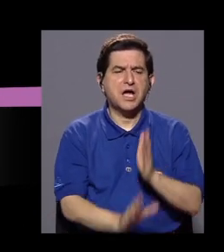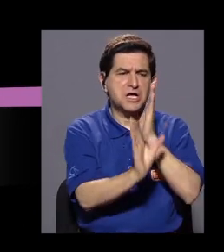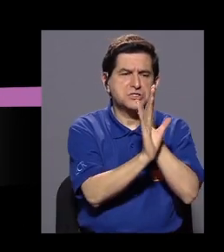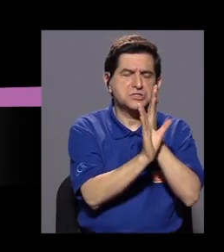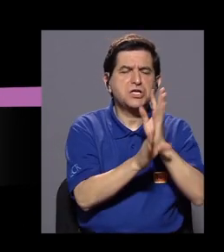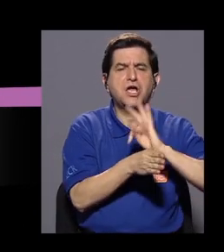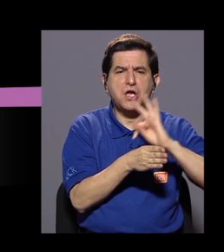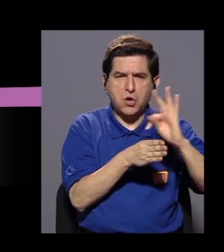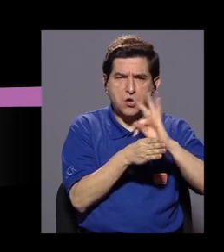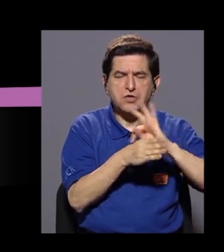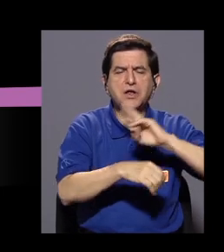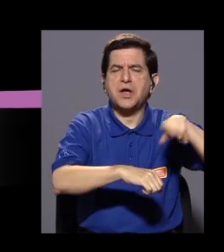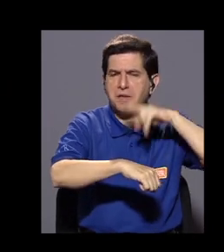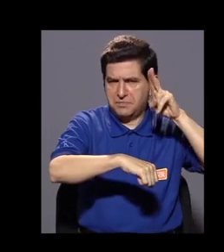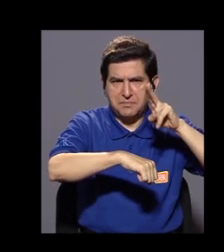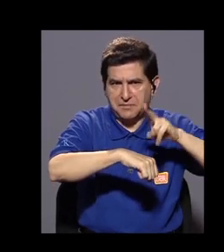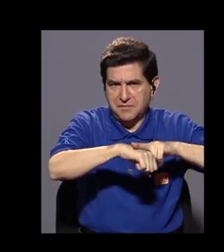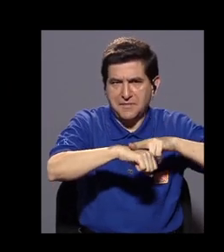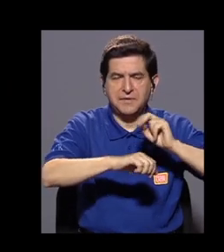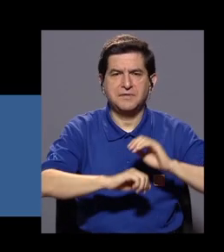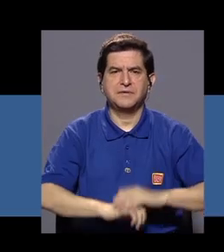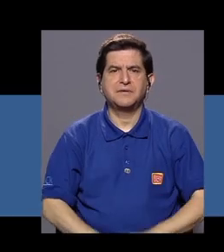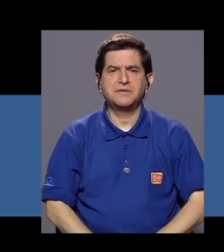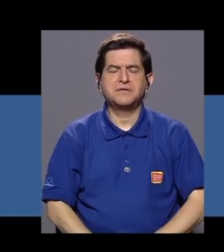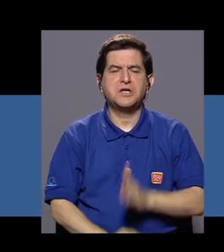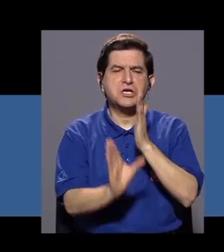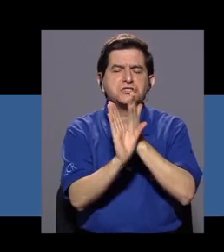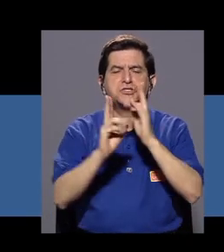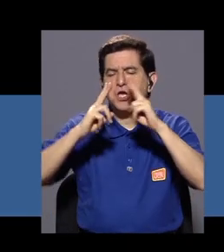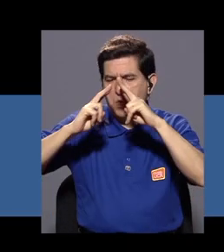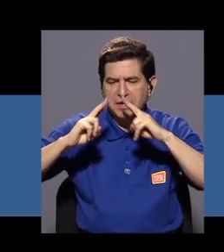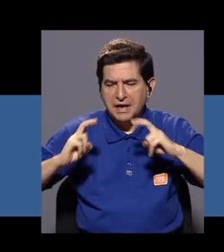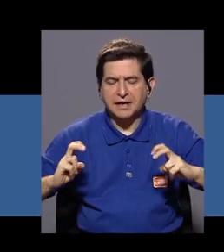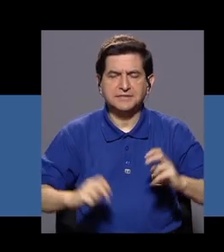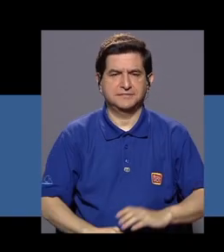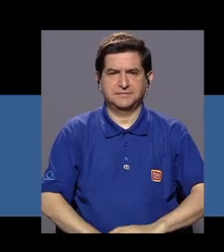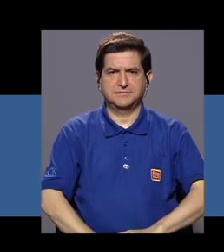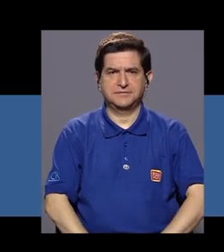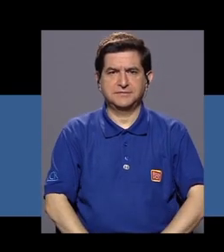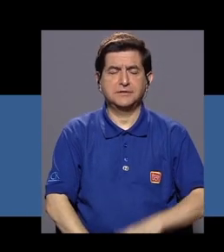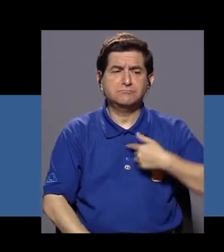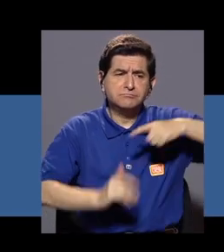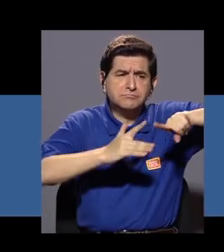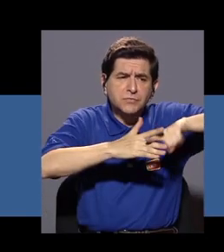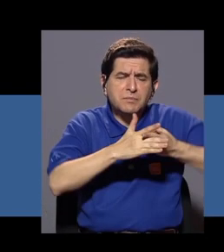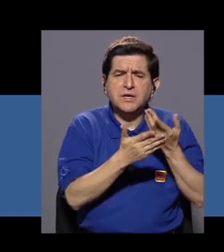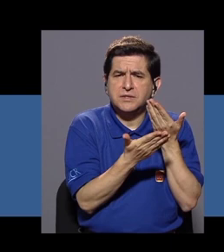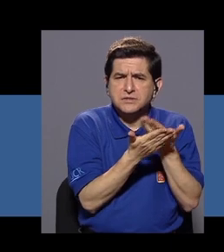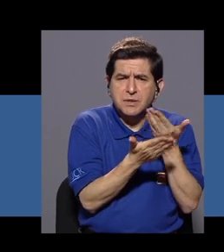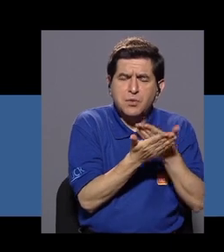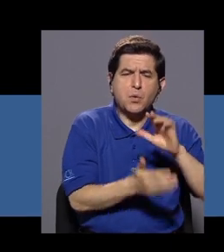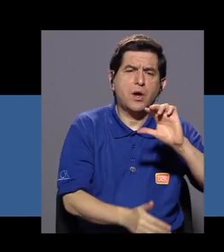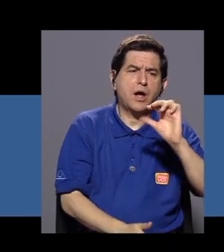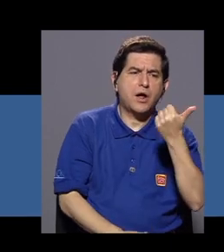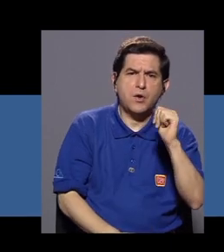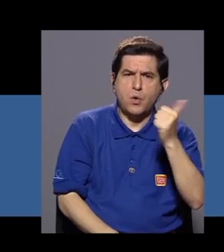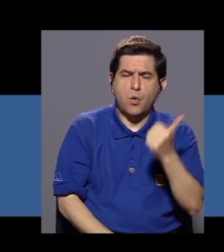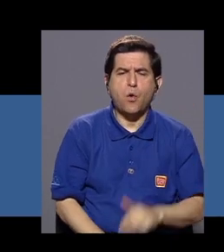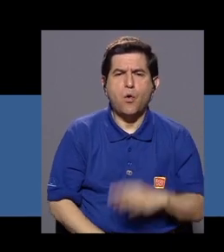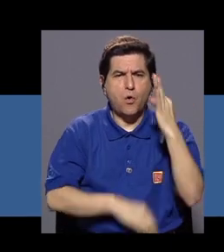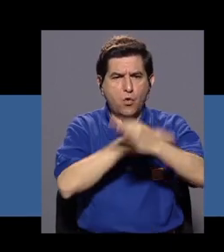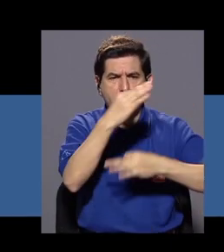psicoterapias habituales, ¿no? Psicoanálisis, todo esto. Y había empezado a probar otras